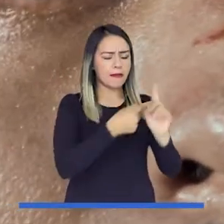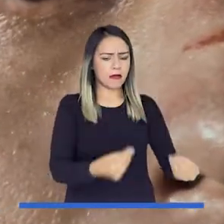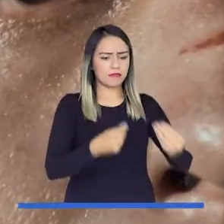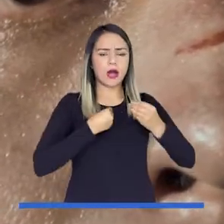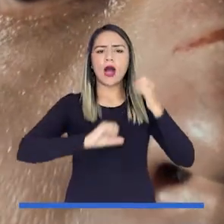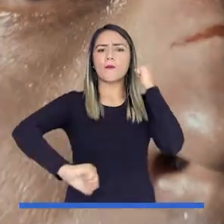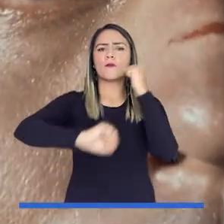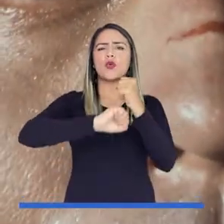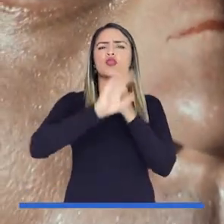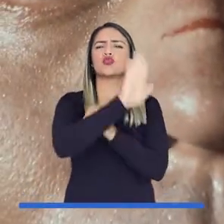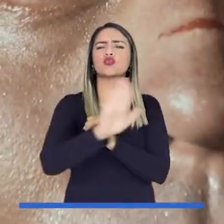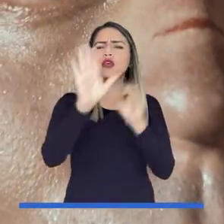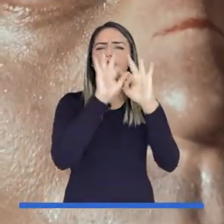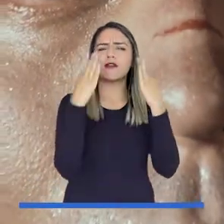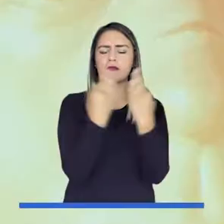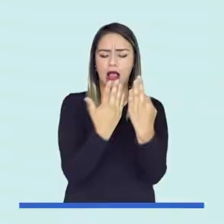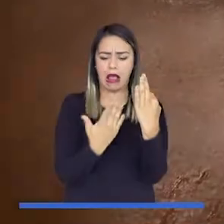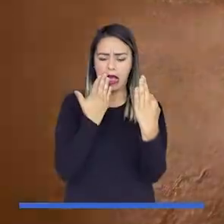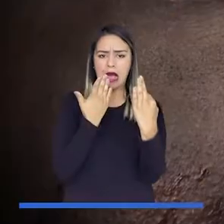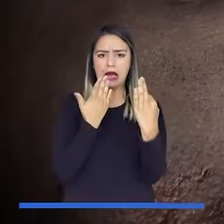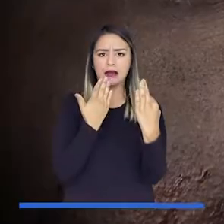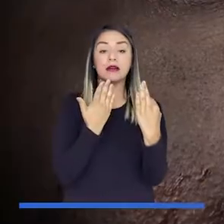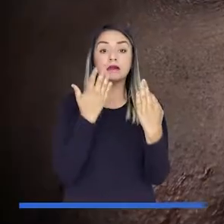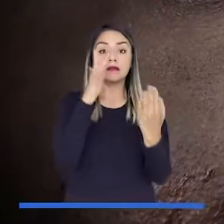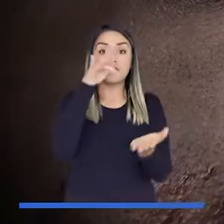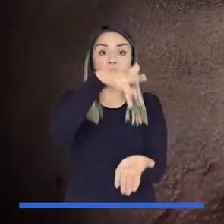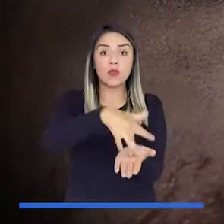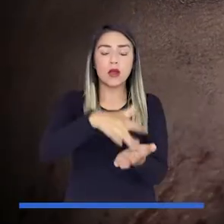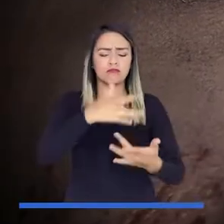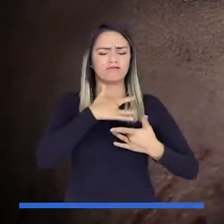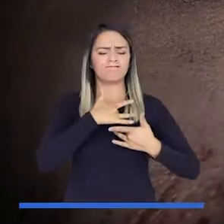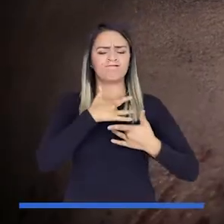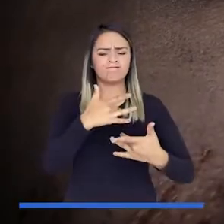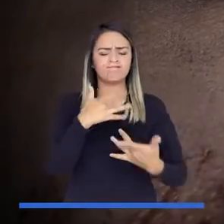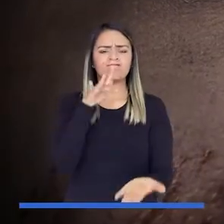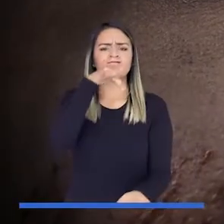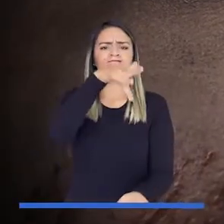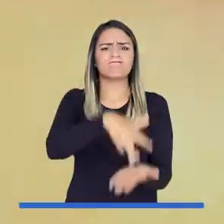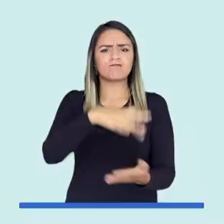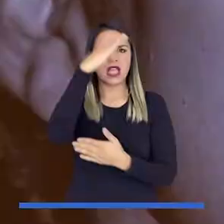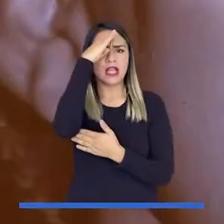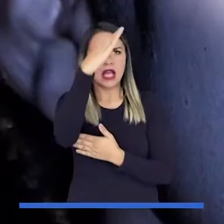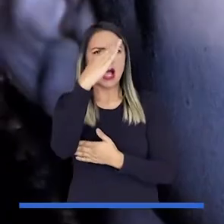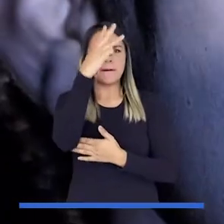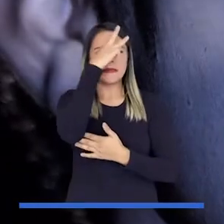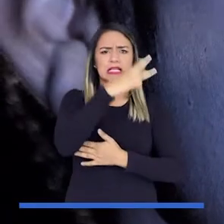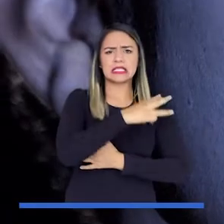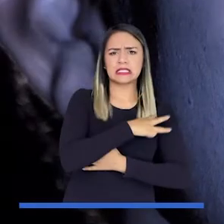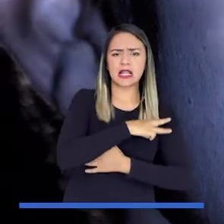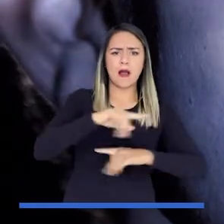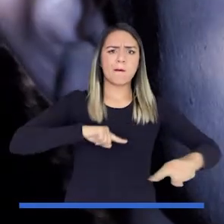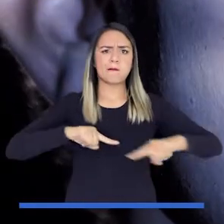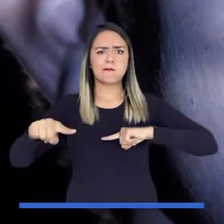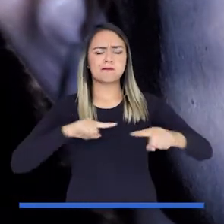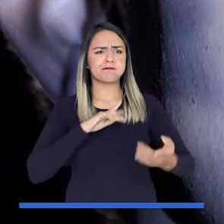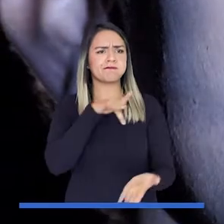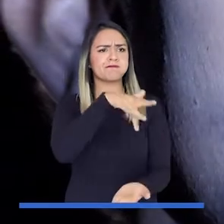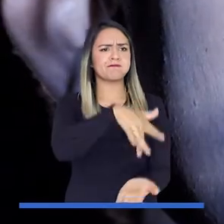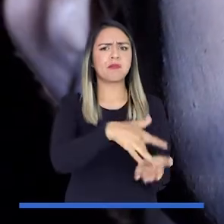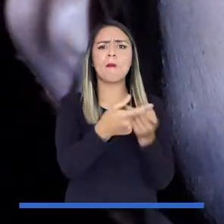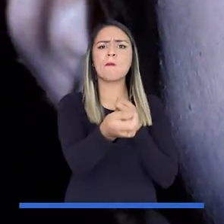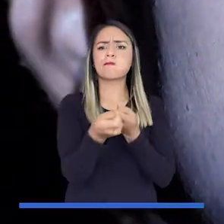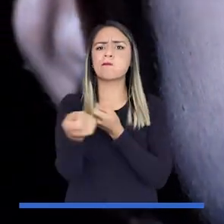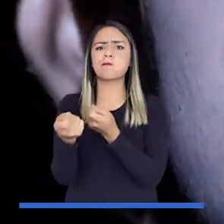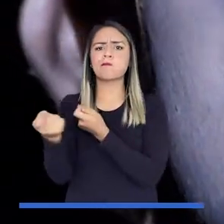reciba beneficios, apoyo para usted y su familia, preséntese voluntariamente ante las autoridades militares y